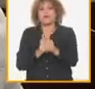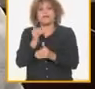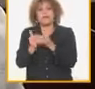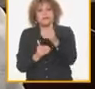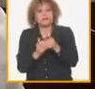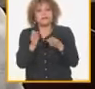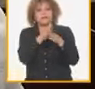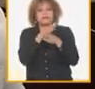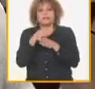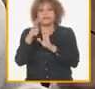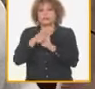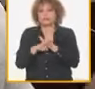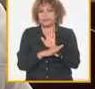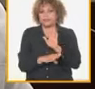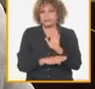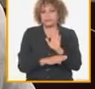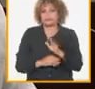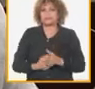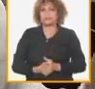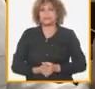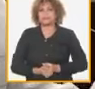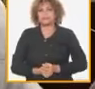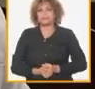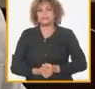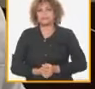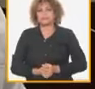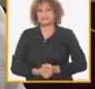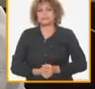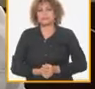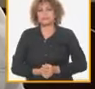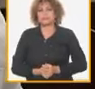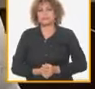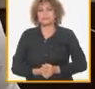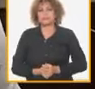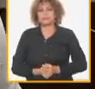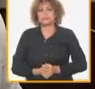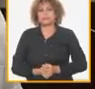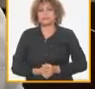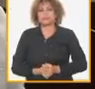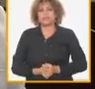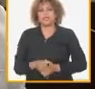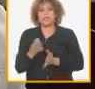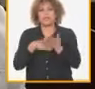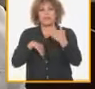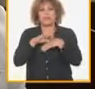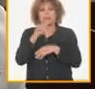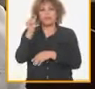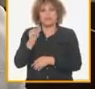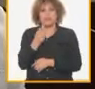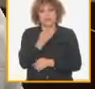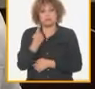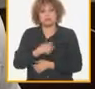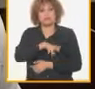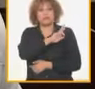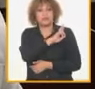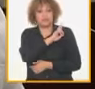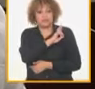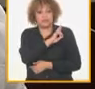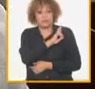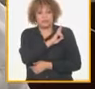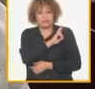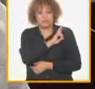los diferentes programas por lo tanto yo creo que cada uno de los ministros que tienen esta responsabilidad